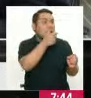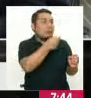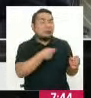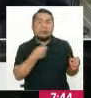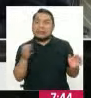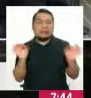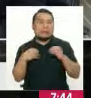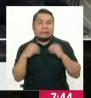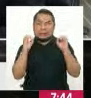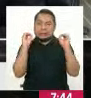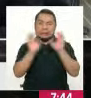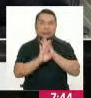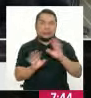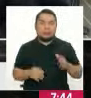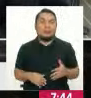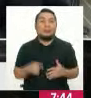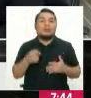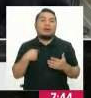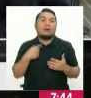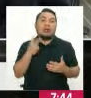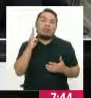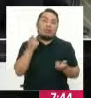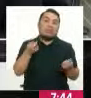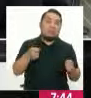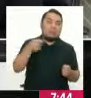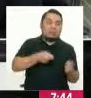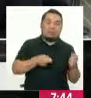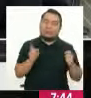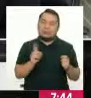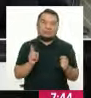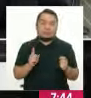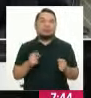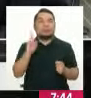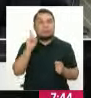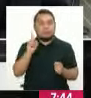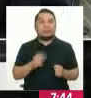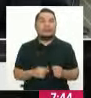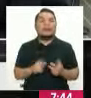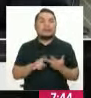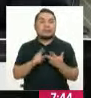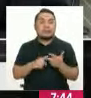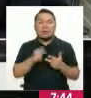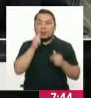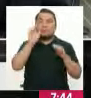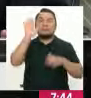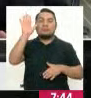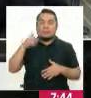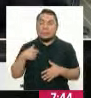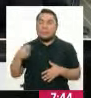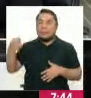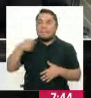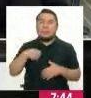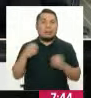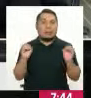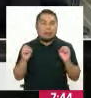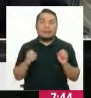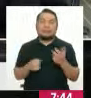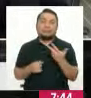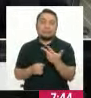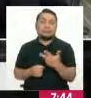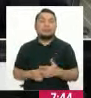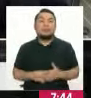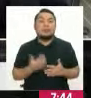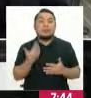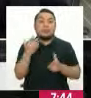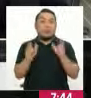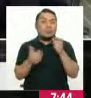a fin de no duplicar, porque esto, como bien sabes, es la... Cualquier persona que trabaje en el Estado que